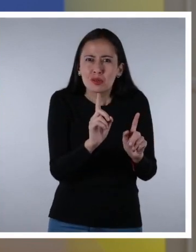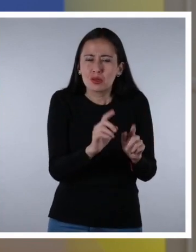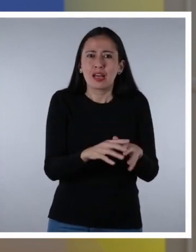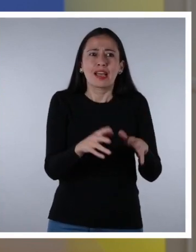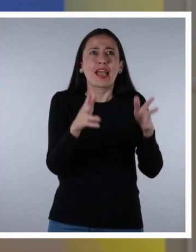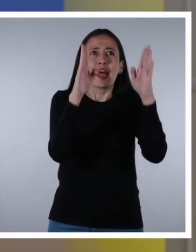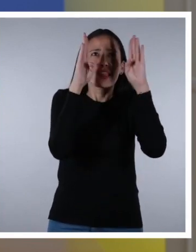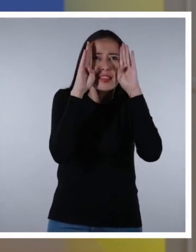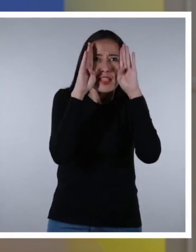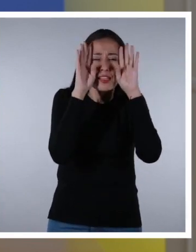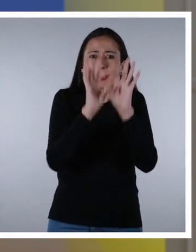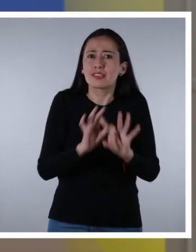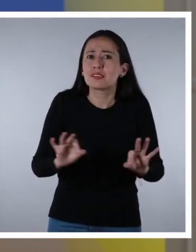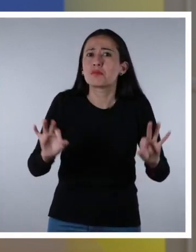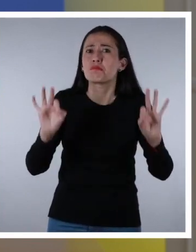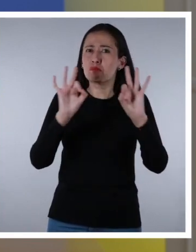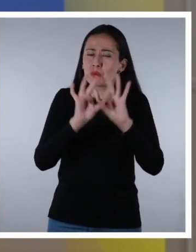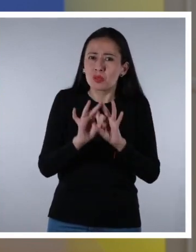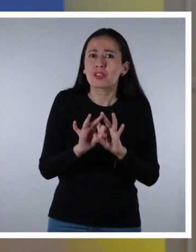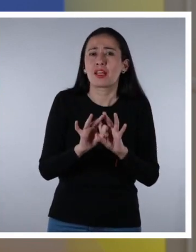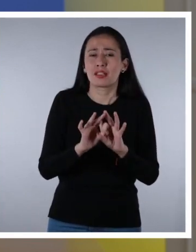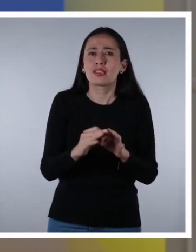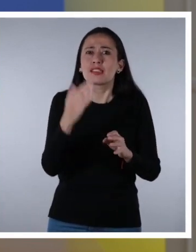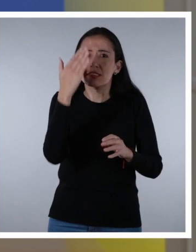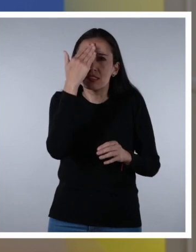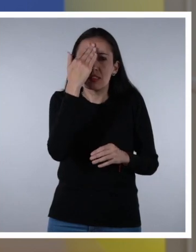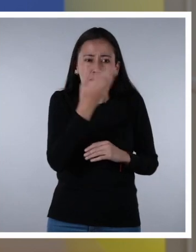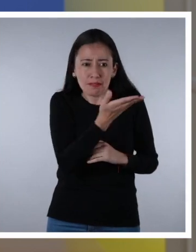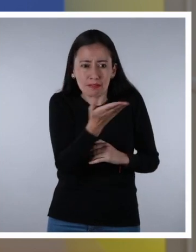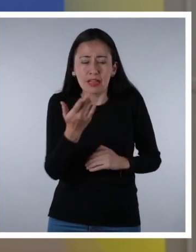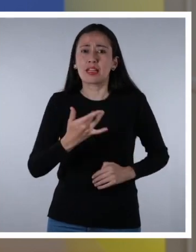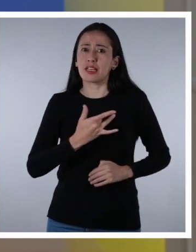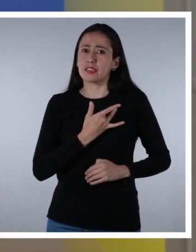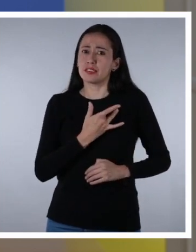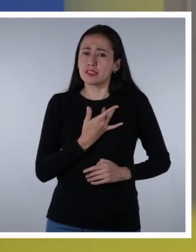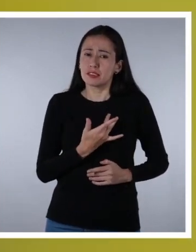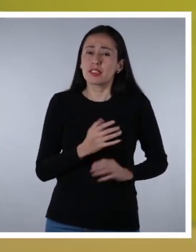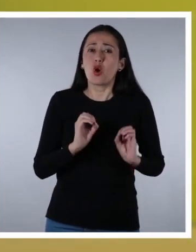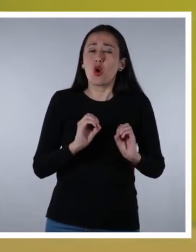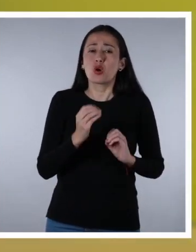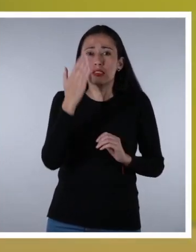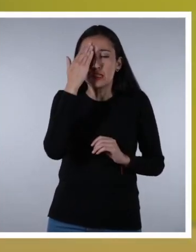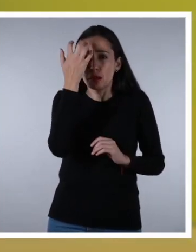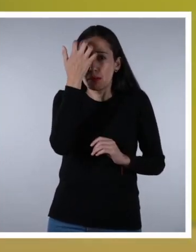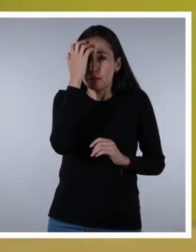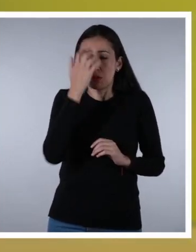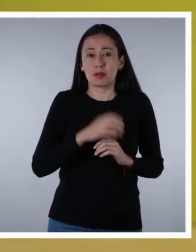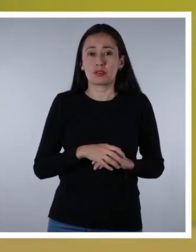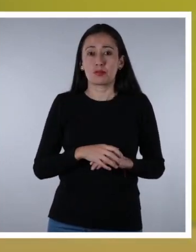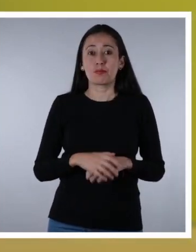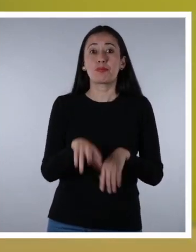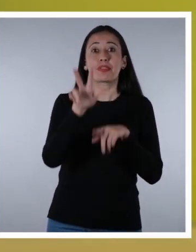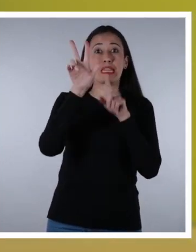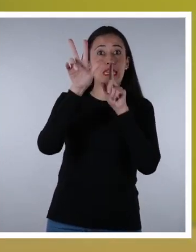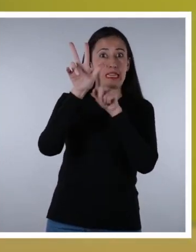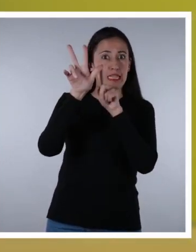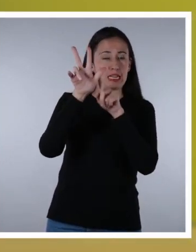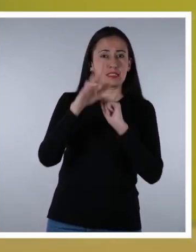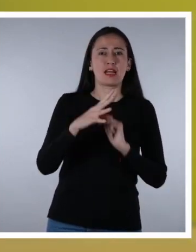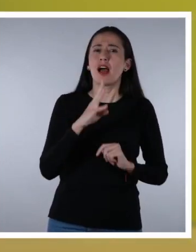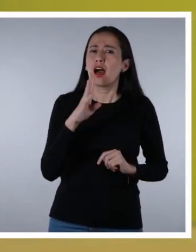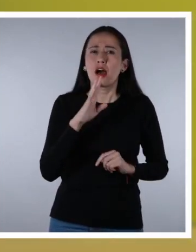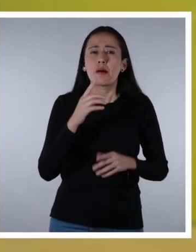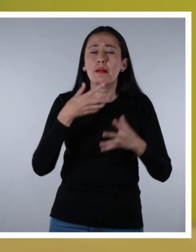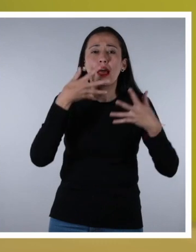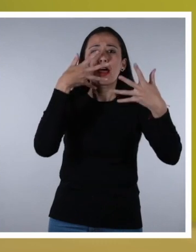Escucharles es muy importante para saber lo que les interesa conocer o lo que les preocupa. Tres. Habla siempre con la